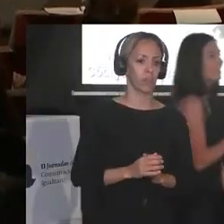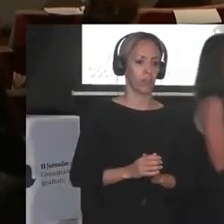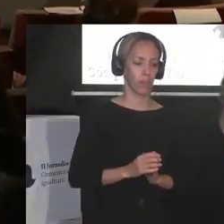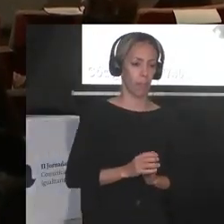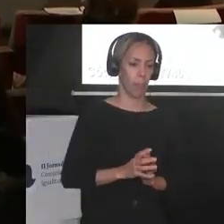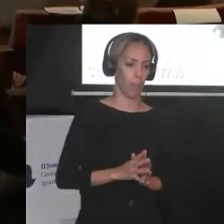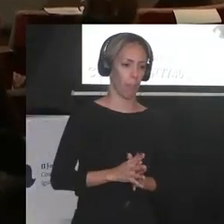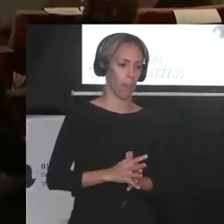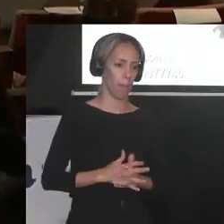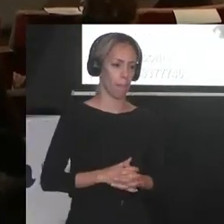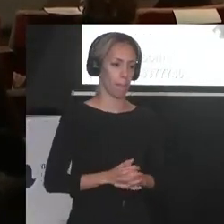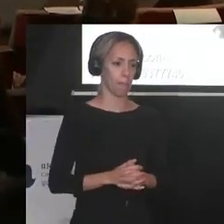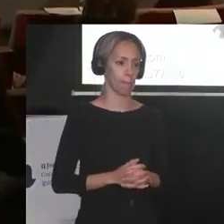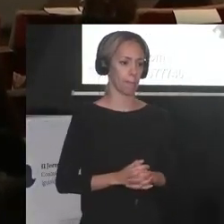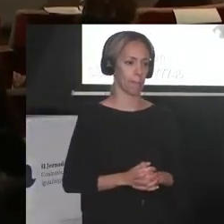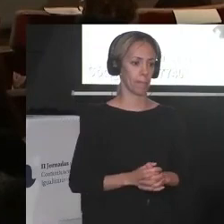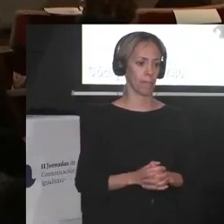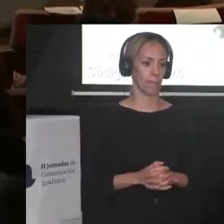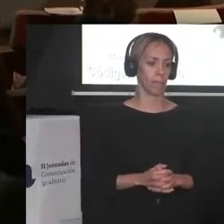perdón